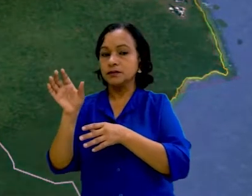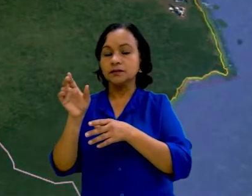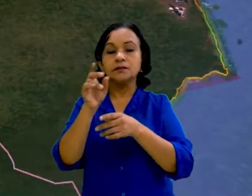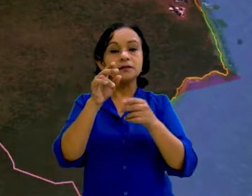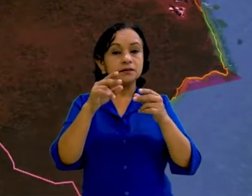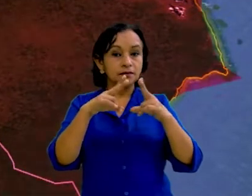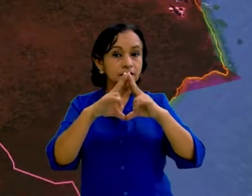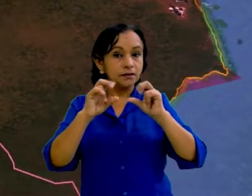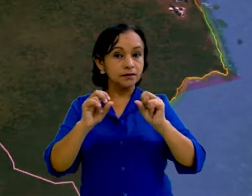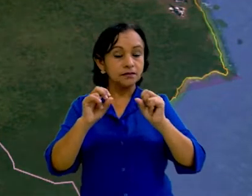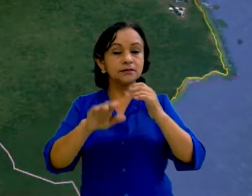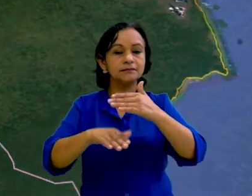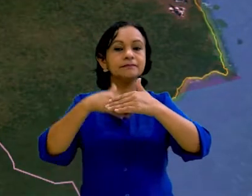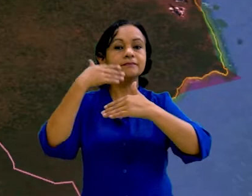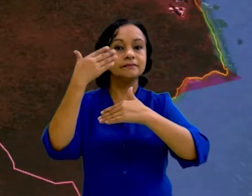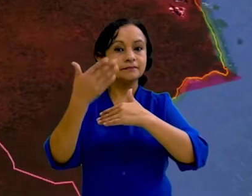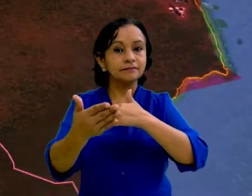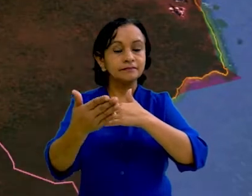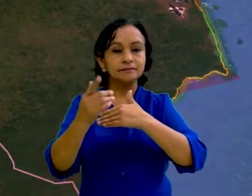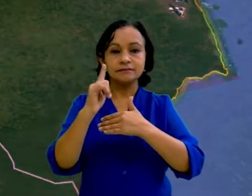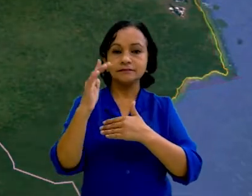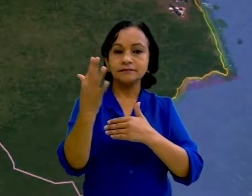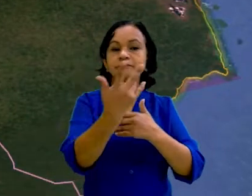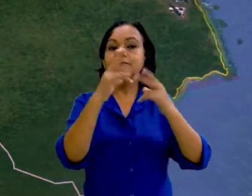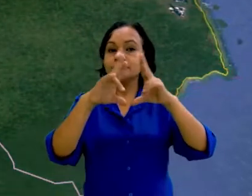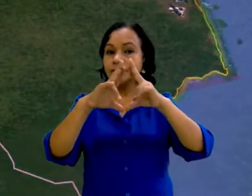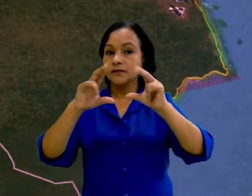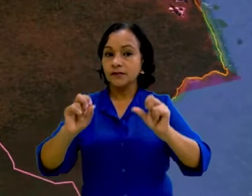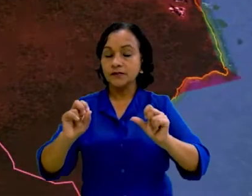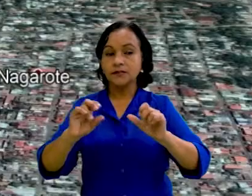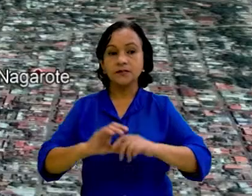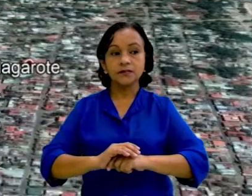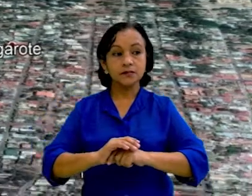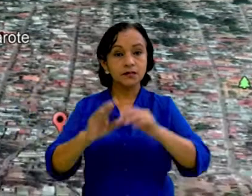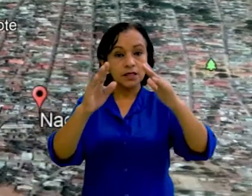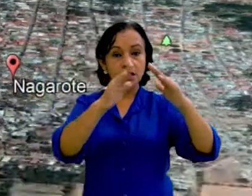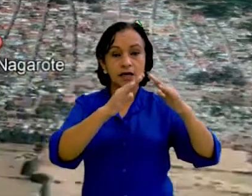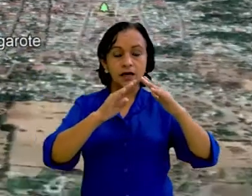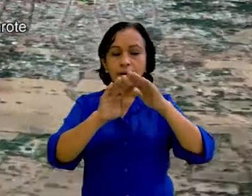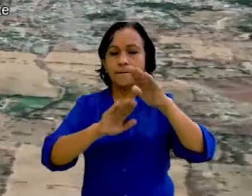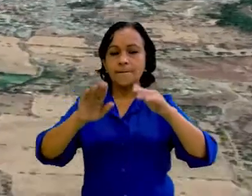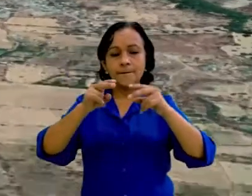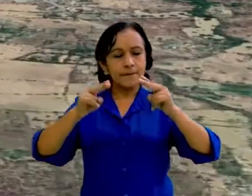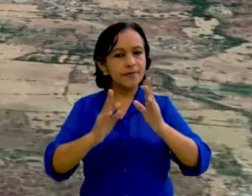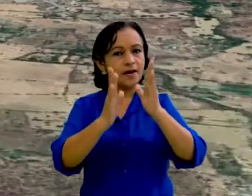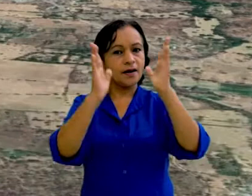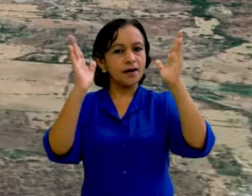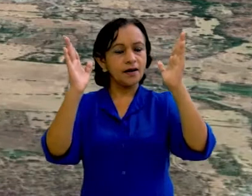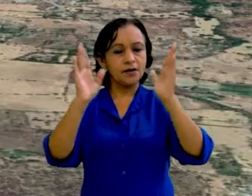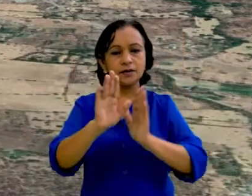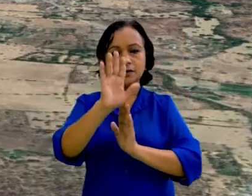Pacífico de Nicaragua y, posteriormente, a todo el territorio nacional. Las ciudades más afectadas fueron Nagarote,